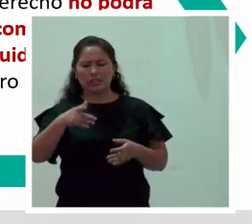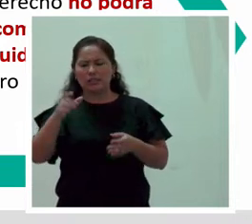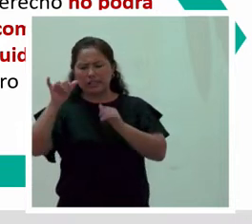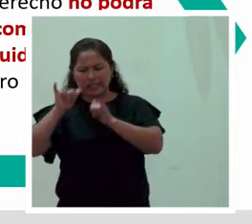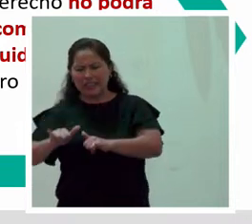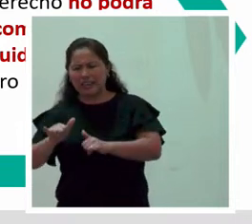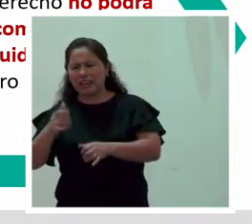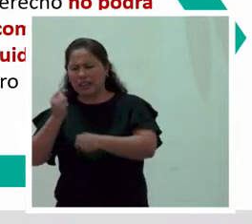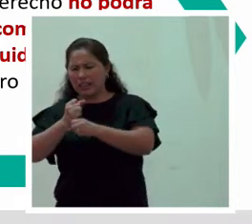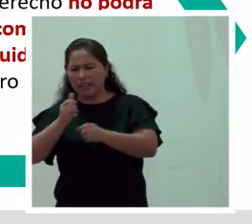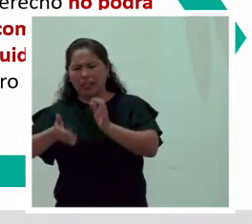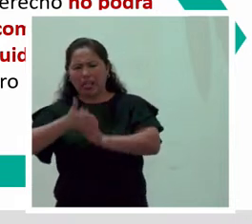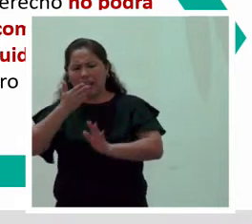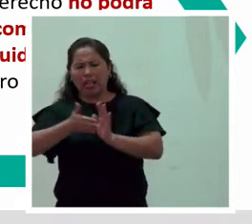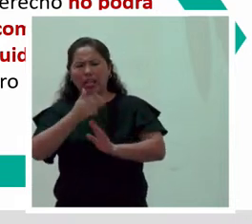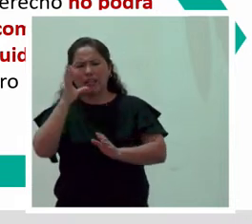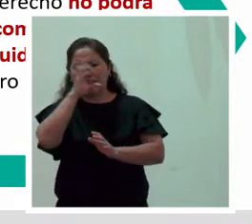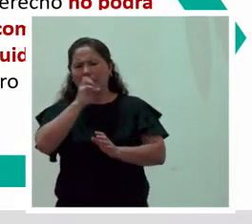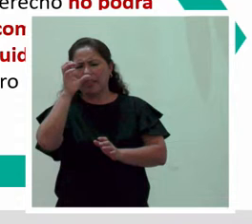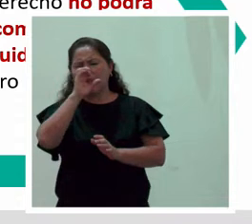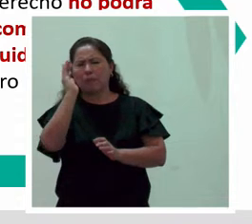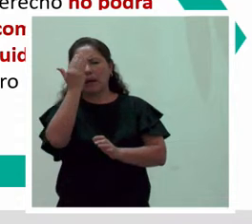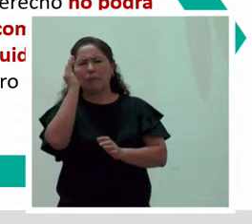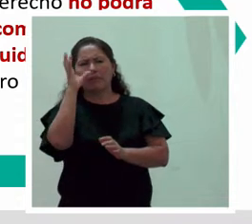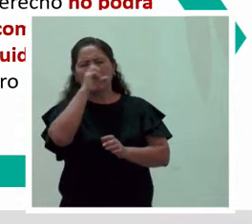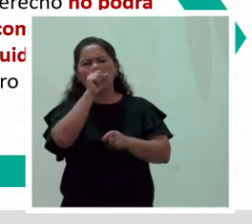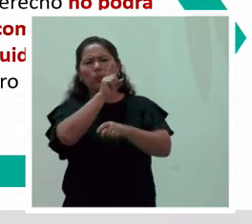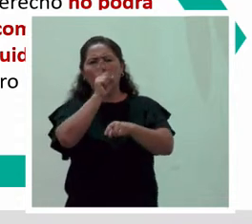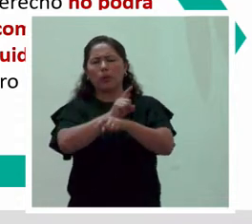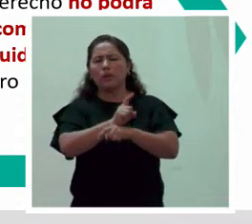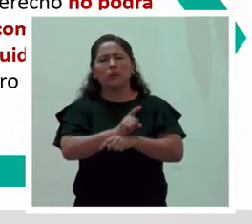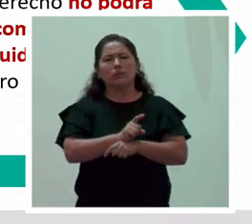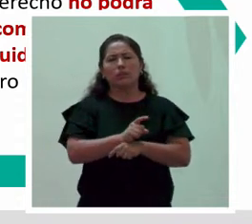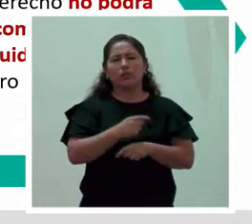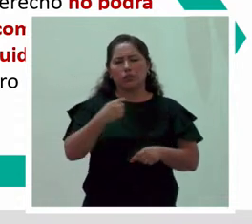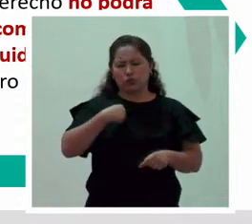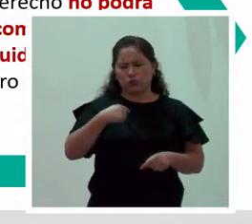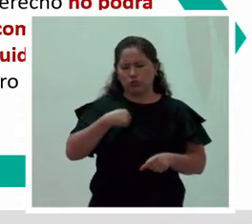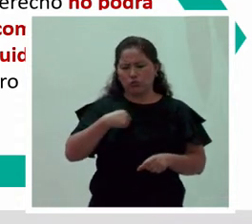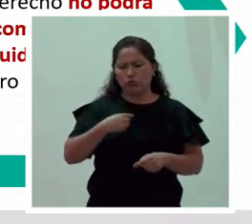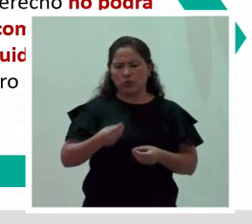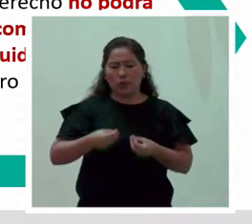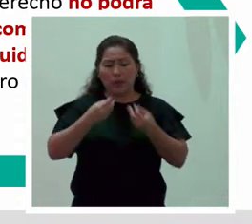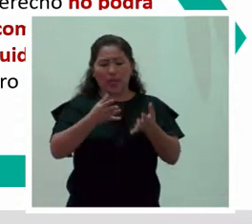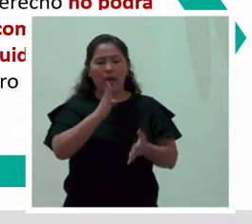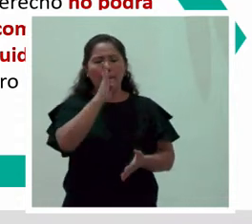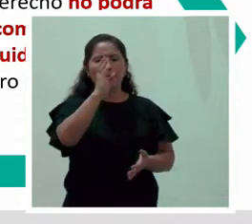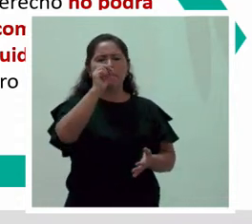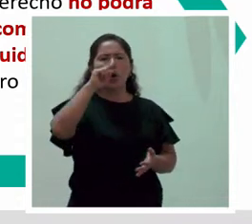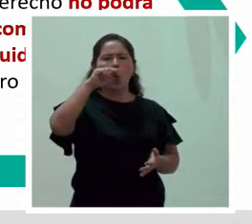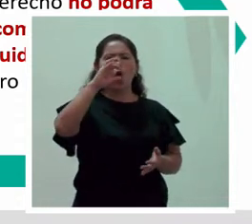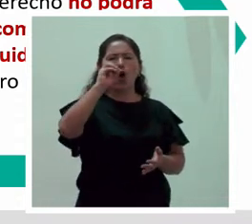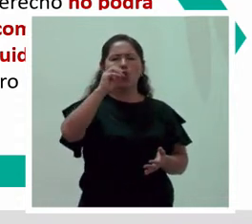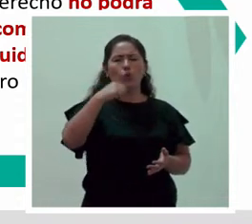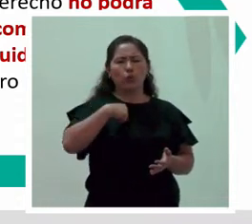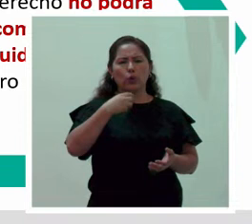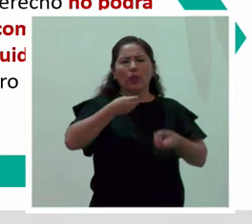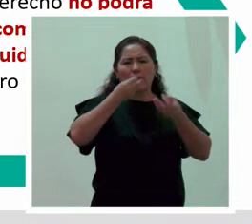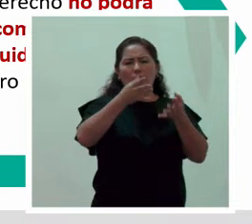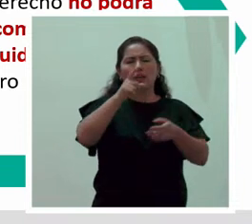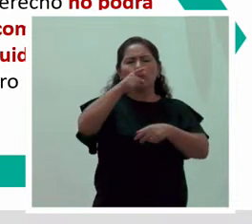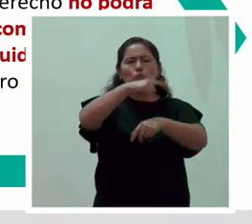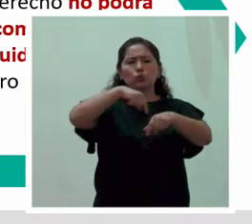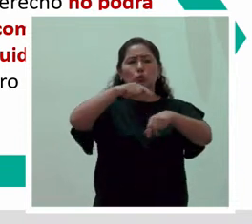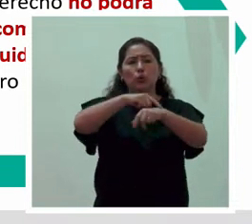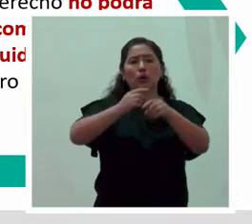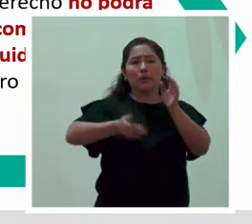perderte ni un minuto. Entonces, yo te voy a otorgar una bonificación mensual a cambio de esas horas